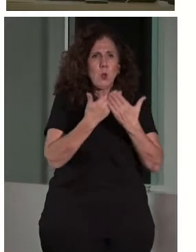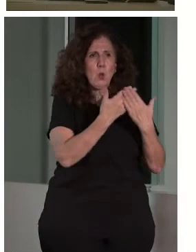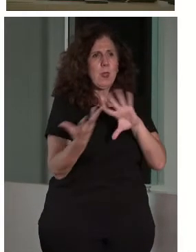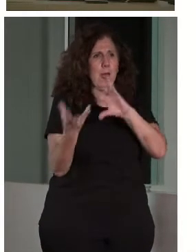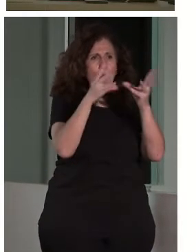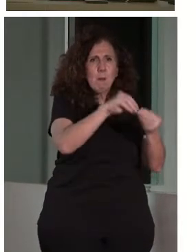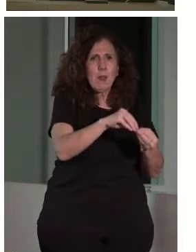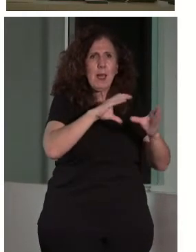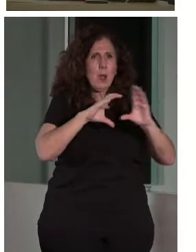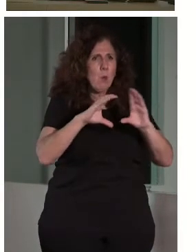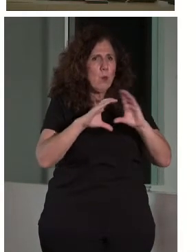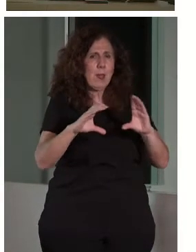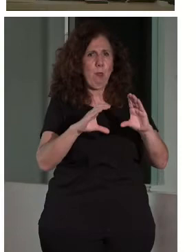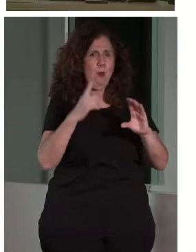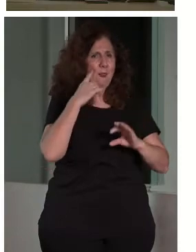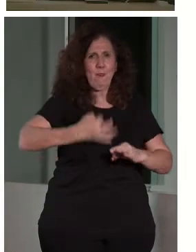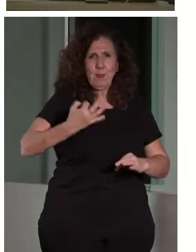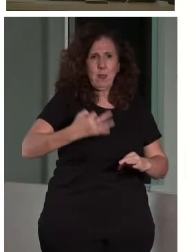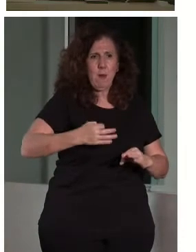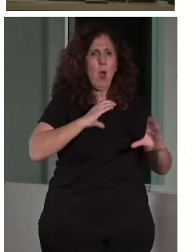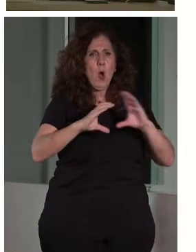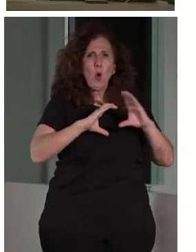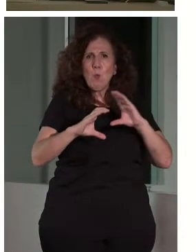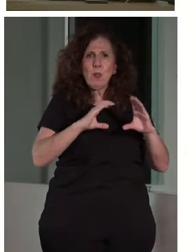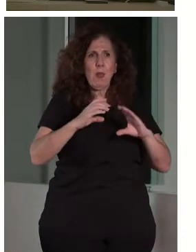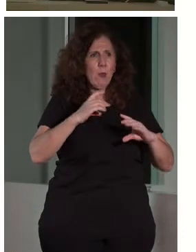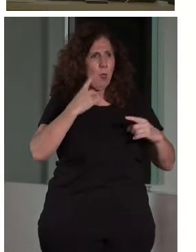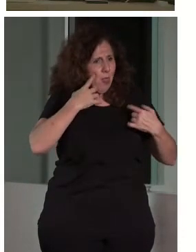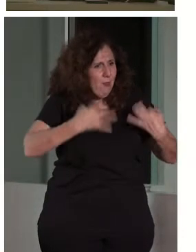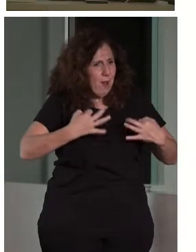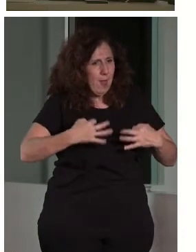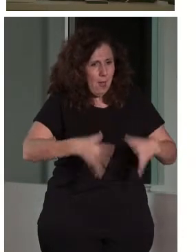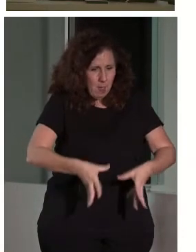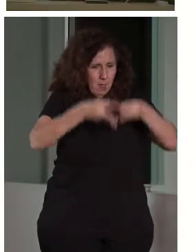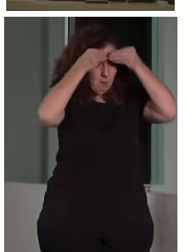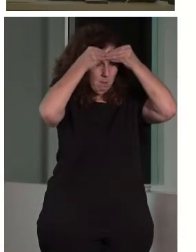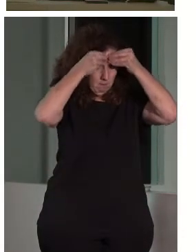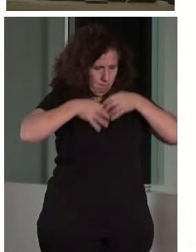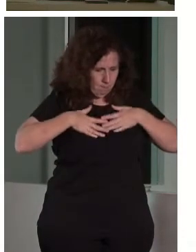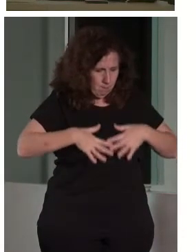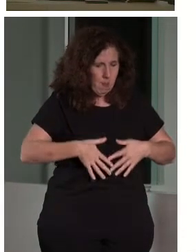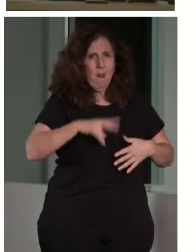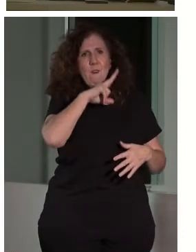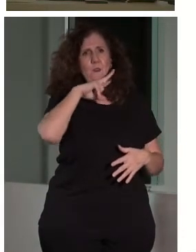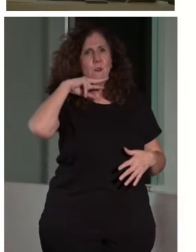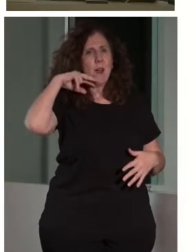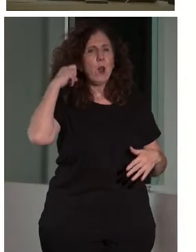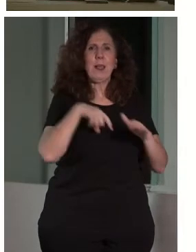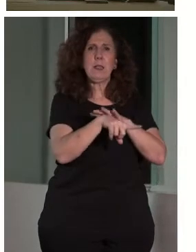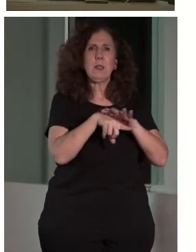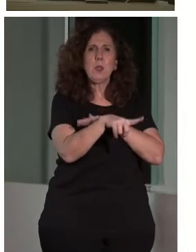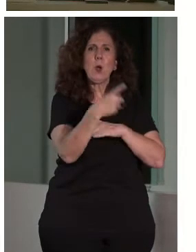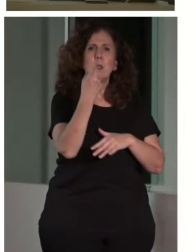la comunicación efectiva, la comunicación que funciona, que a gente le llega a la cabeza, de los valores, la gestión y las